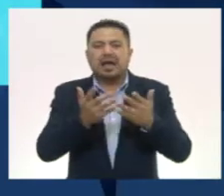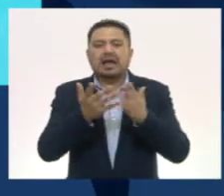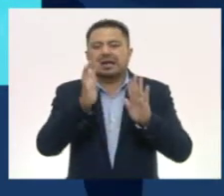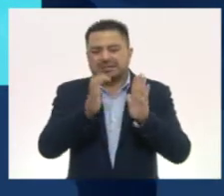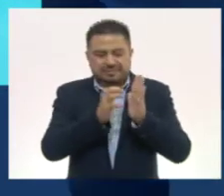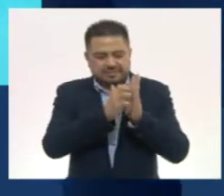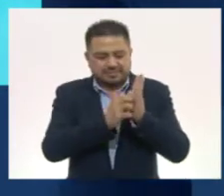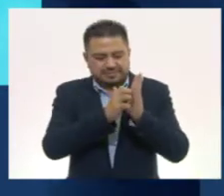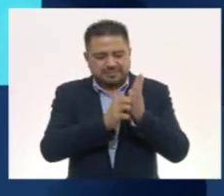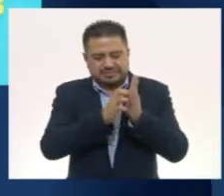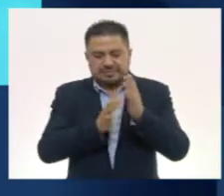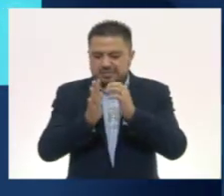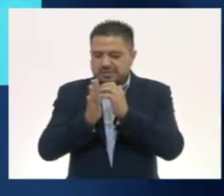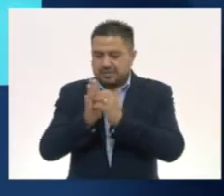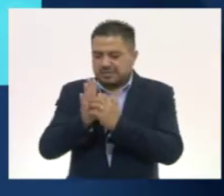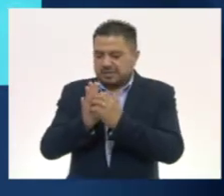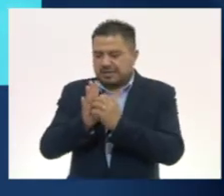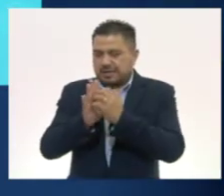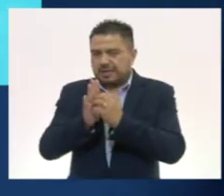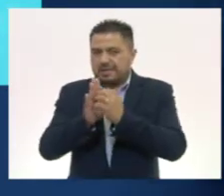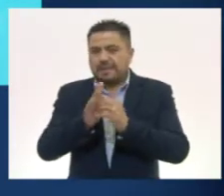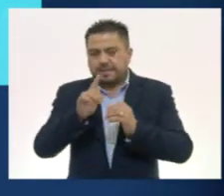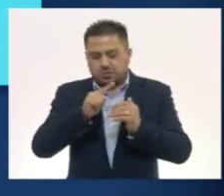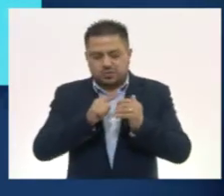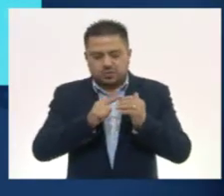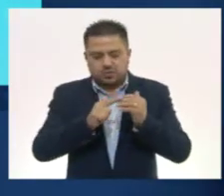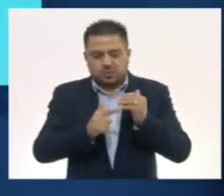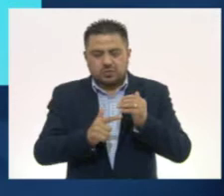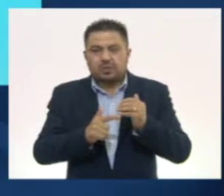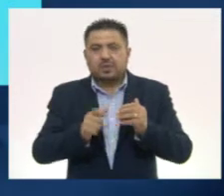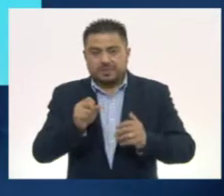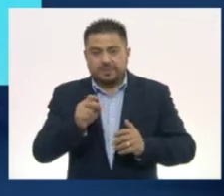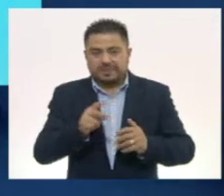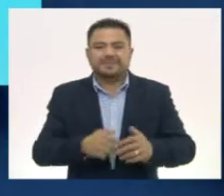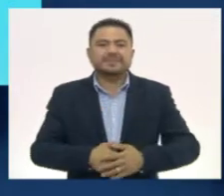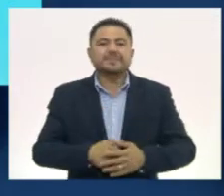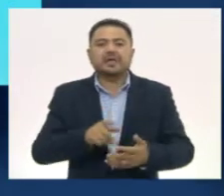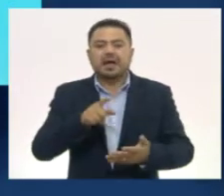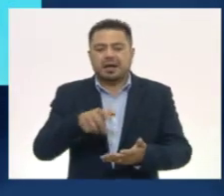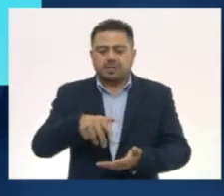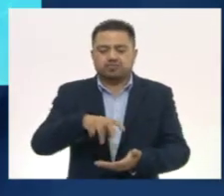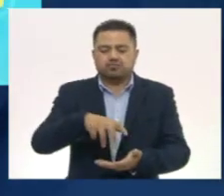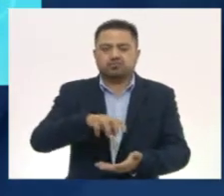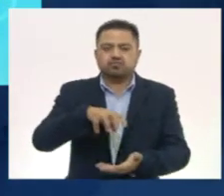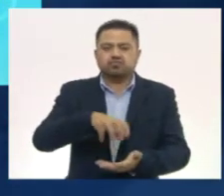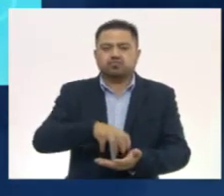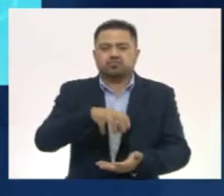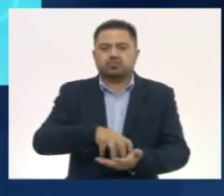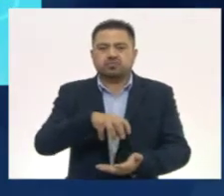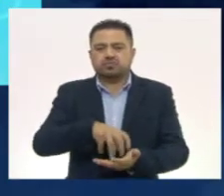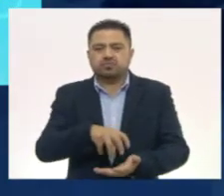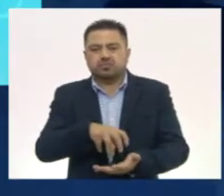como que rasguñas la palma de tus manos para lavar tus uñas. Enjuaga tus manos con agua.